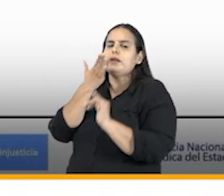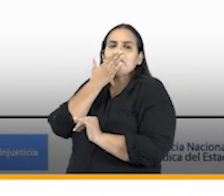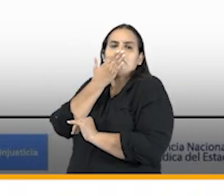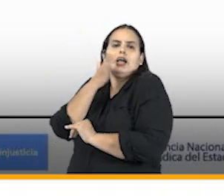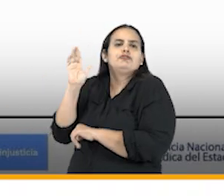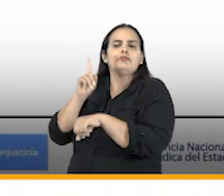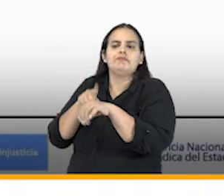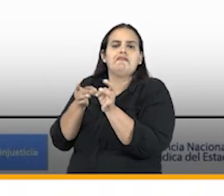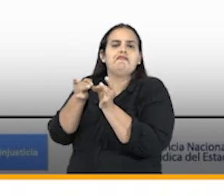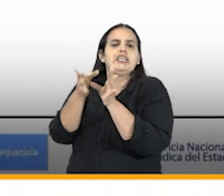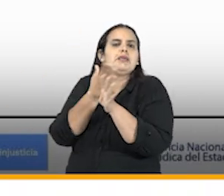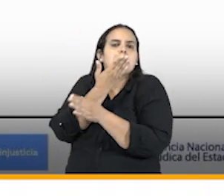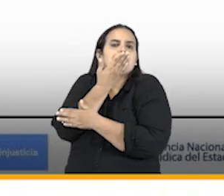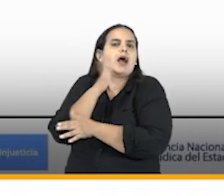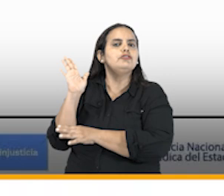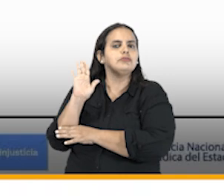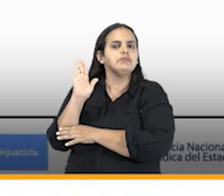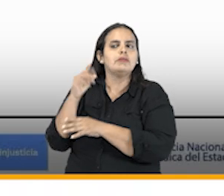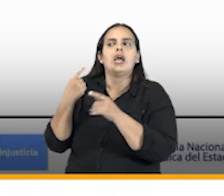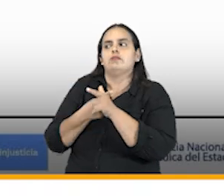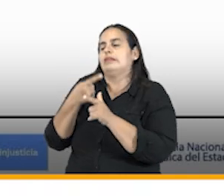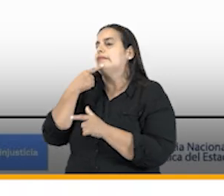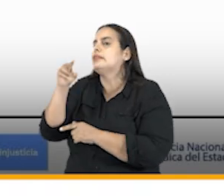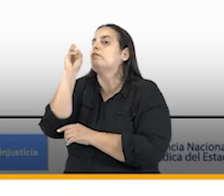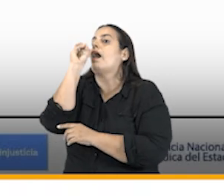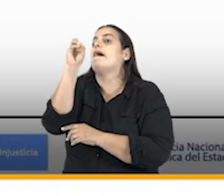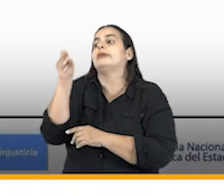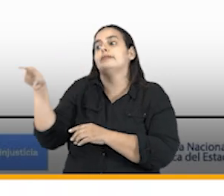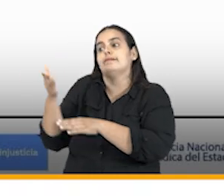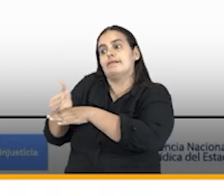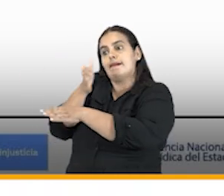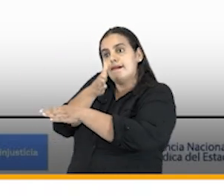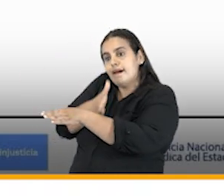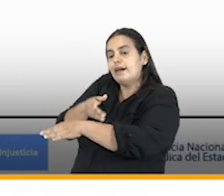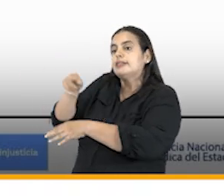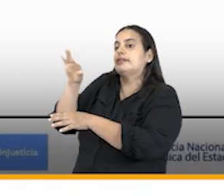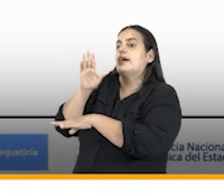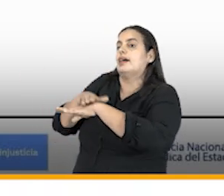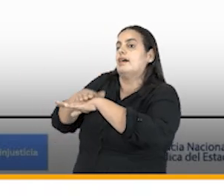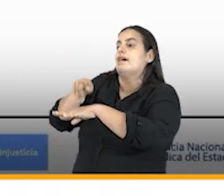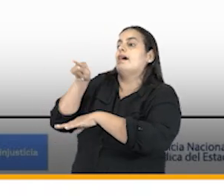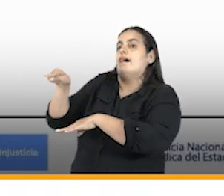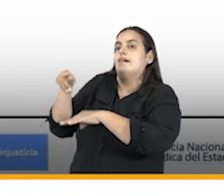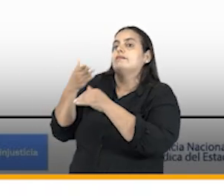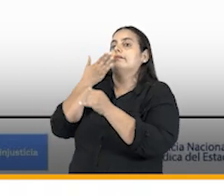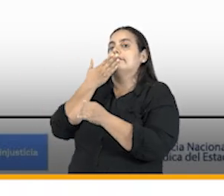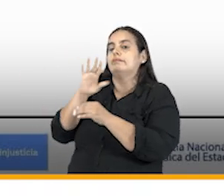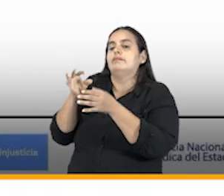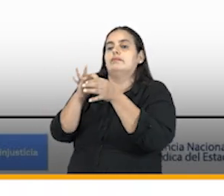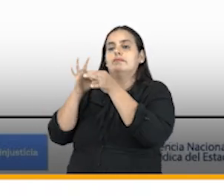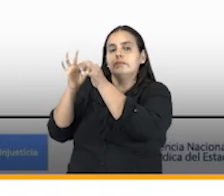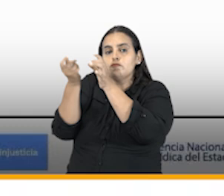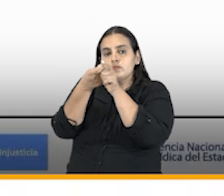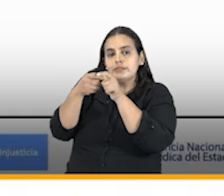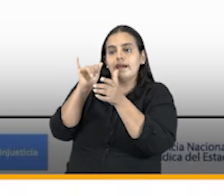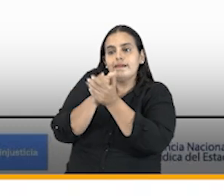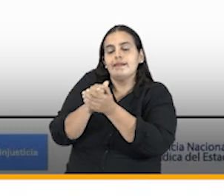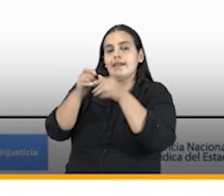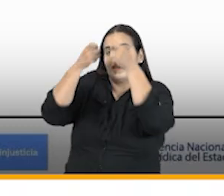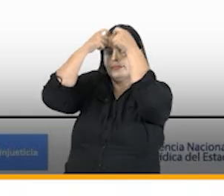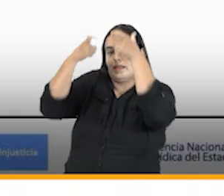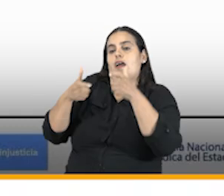entonces lo que vamos a hacer es pedir sentencia anticipada en esos procesos invocando esa sentencia de unificación del Consejo de Estado